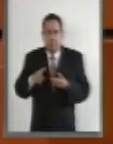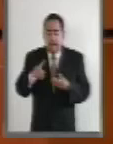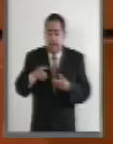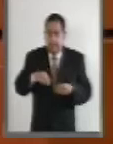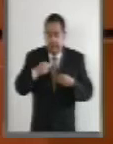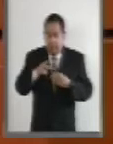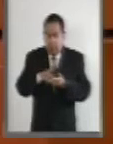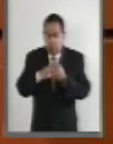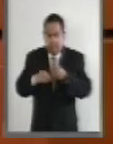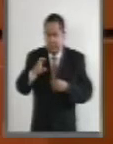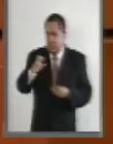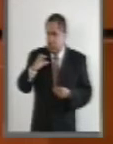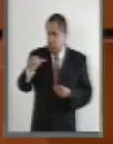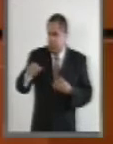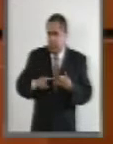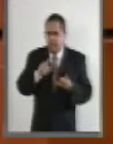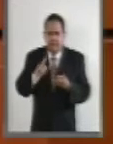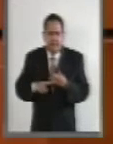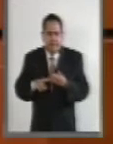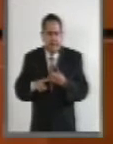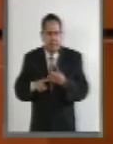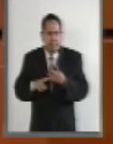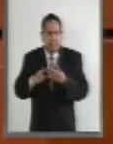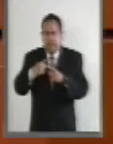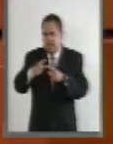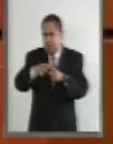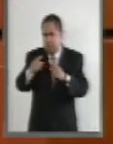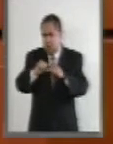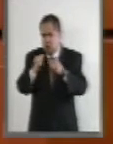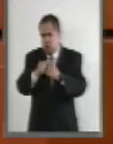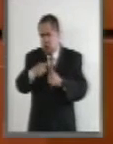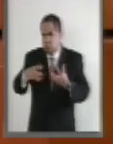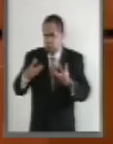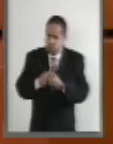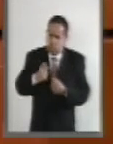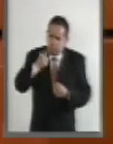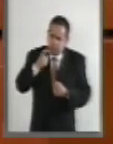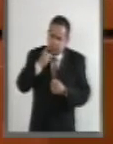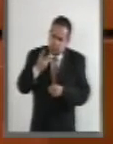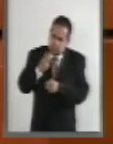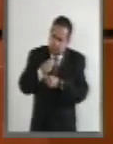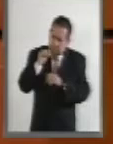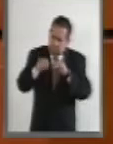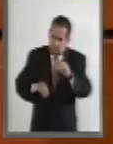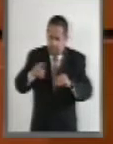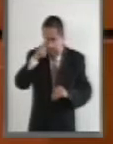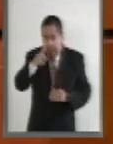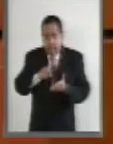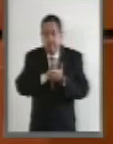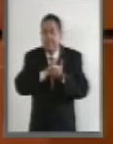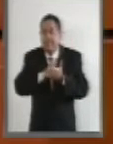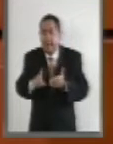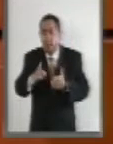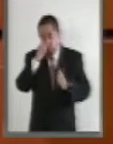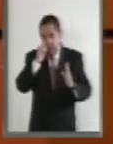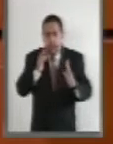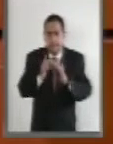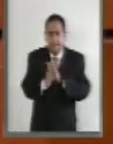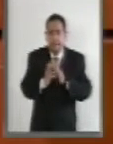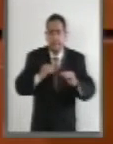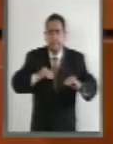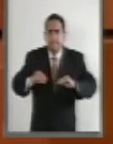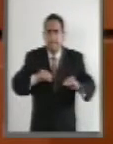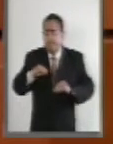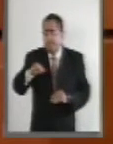víctimas de violencia vial y céntrico que han luchado por consolidar el derecho a la movilidad en nuestro orden